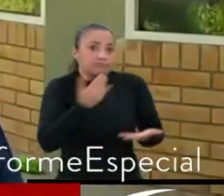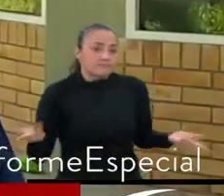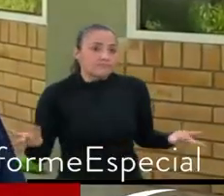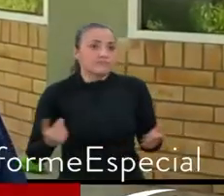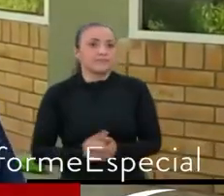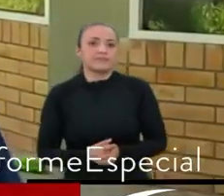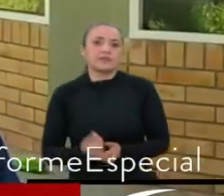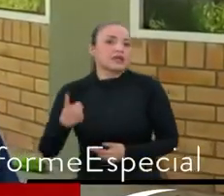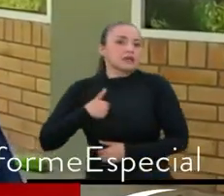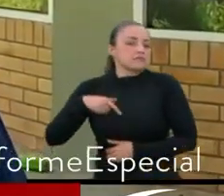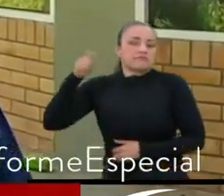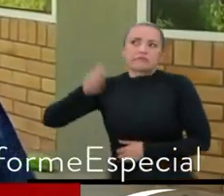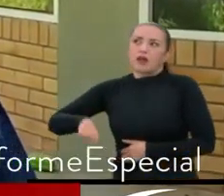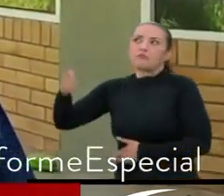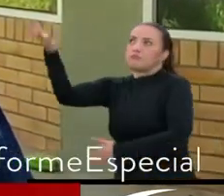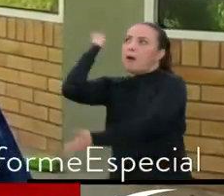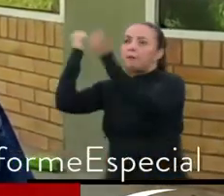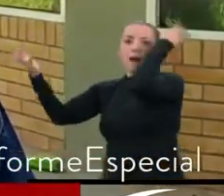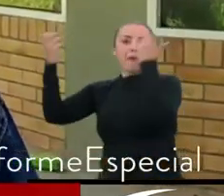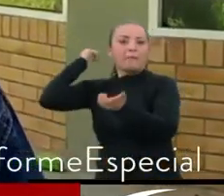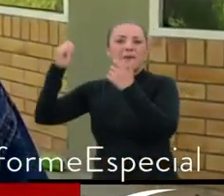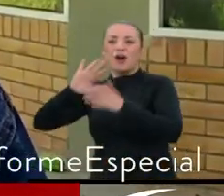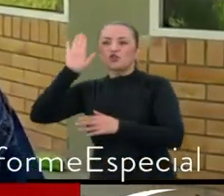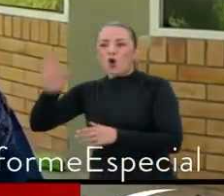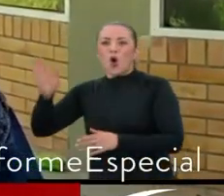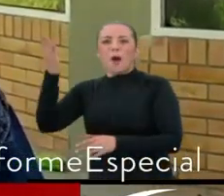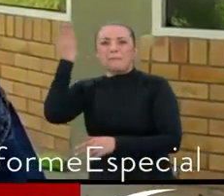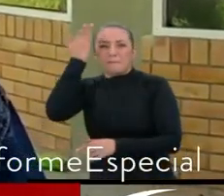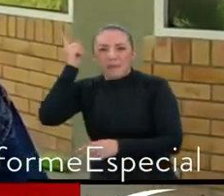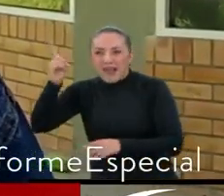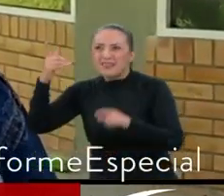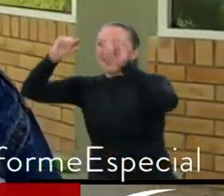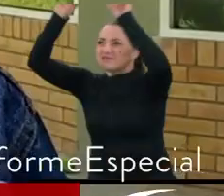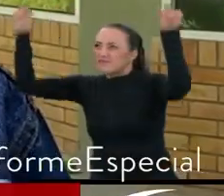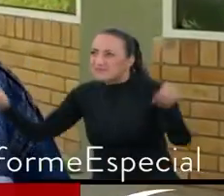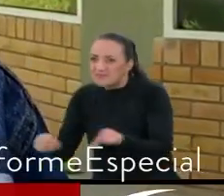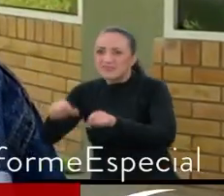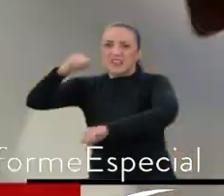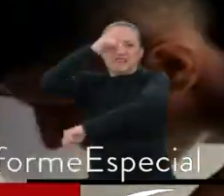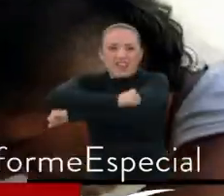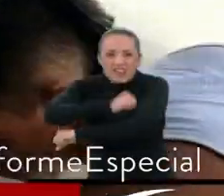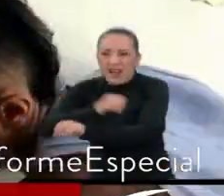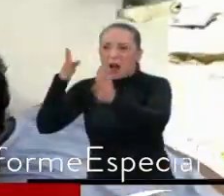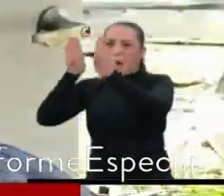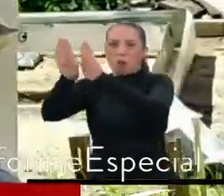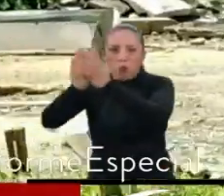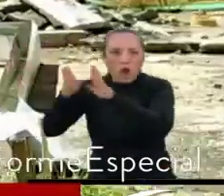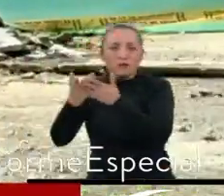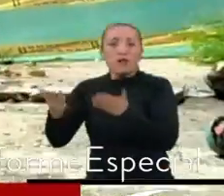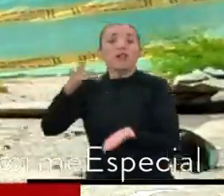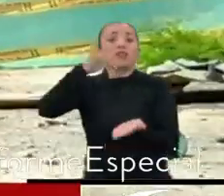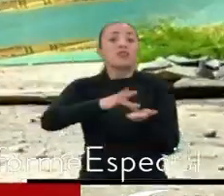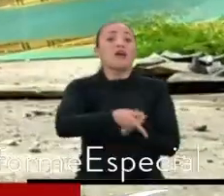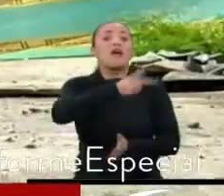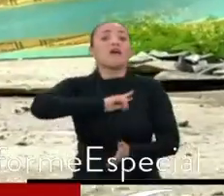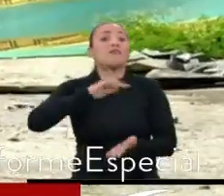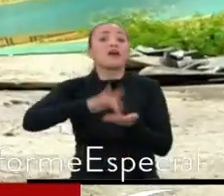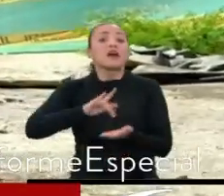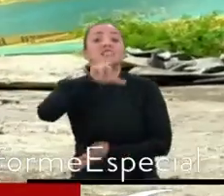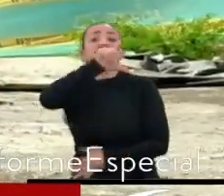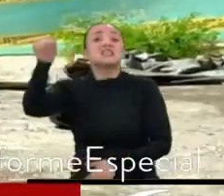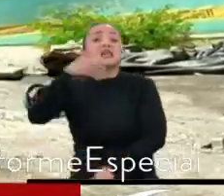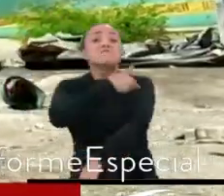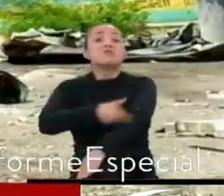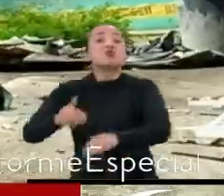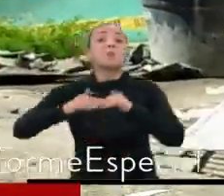proceder a desmontar toda la carpintería metálica, puertas y ventanas, porque me den más de 100 millones de pesos